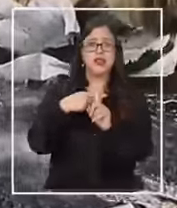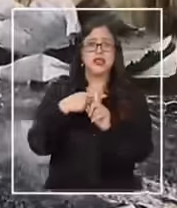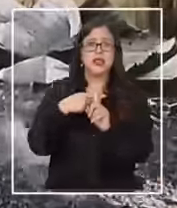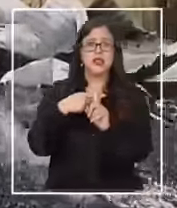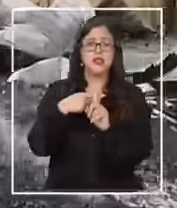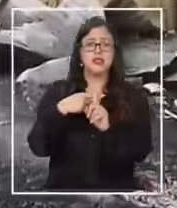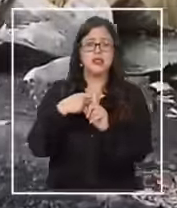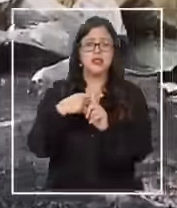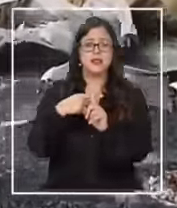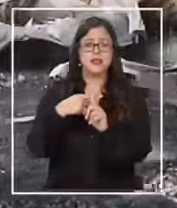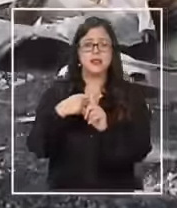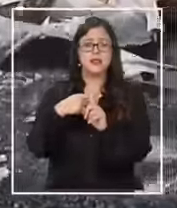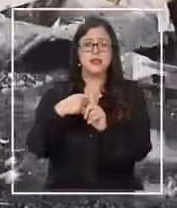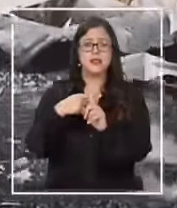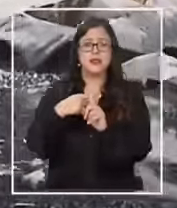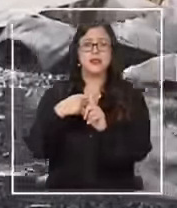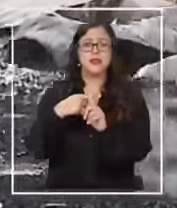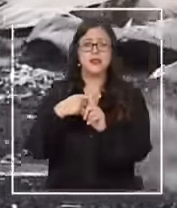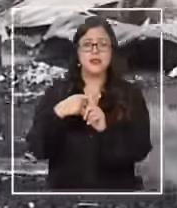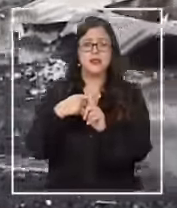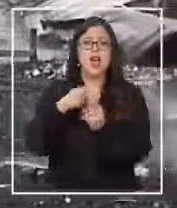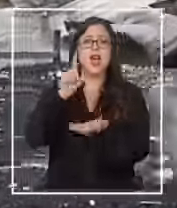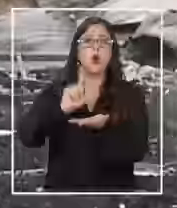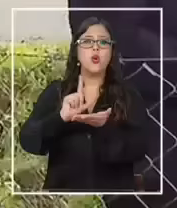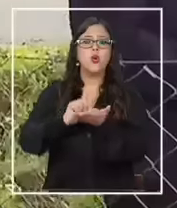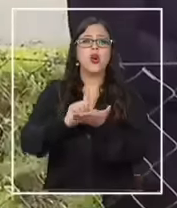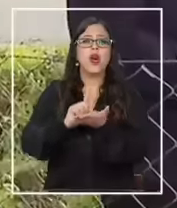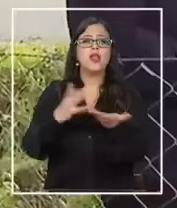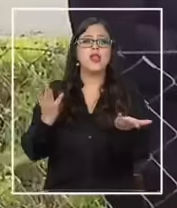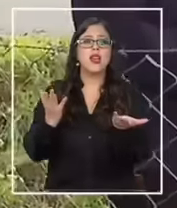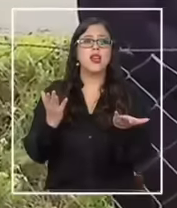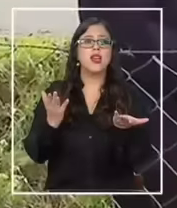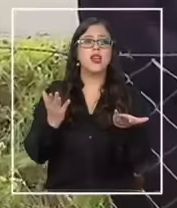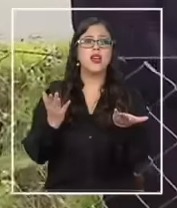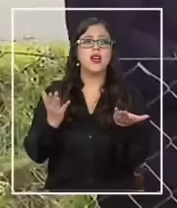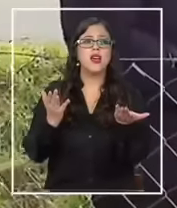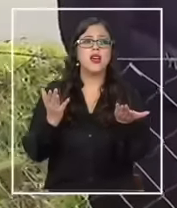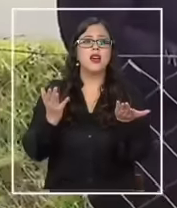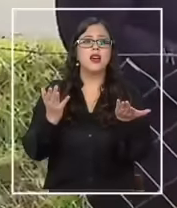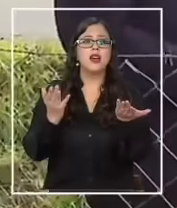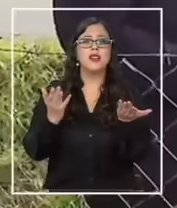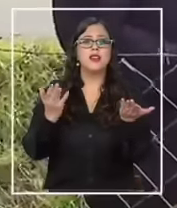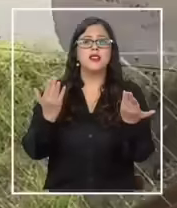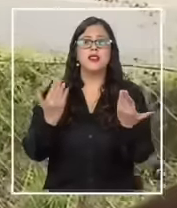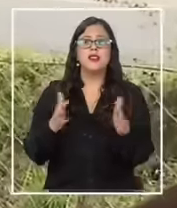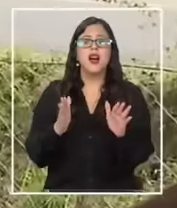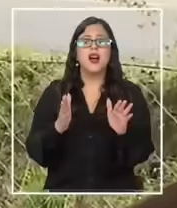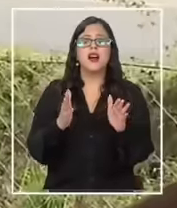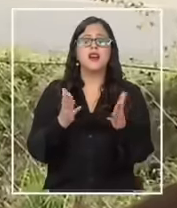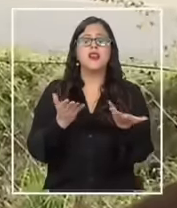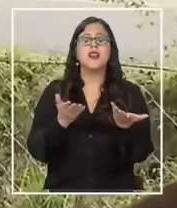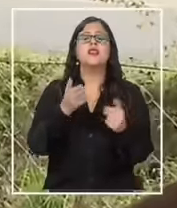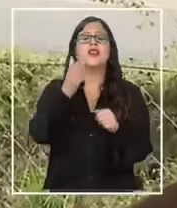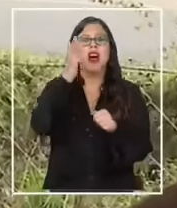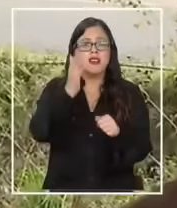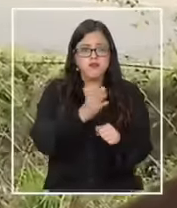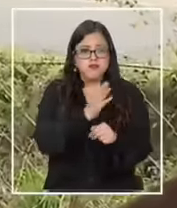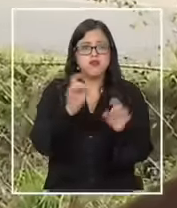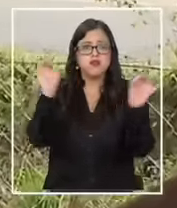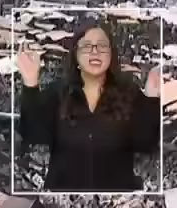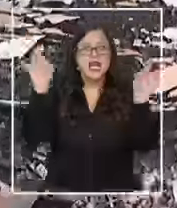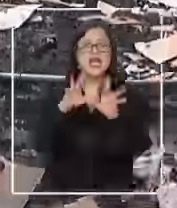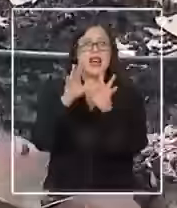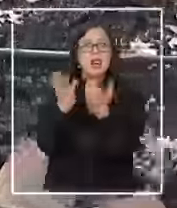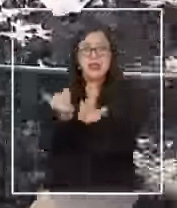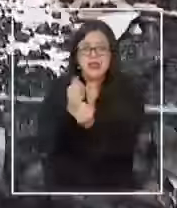templo es un lugar sagrado es un espacio sagrado y eso se merece un